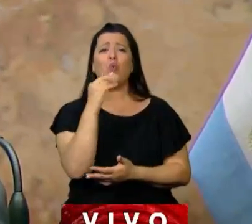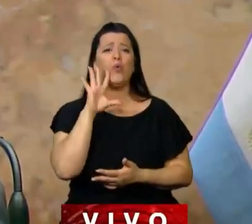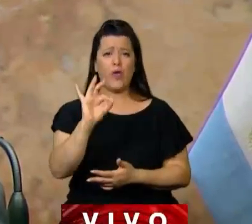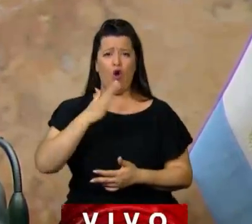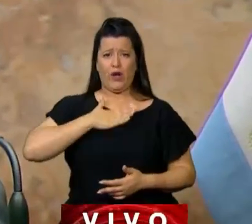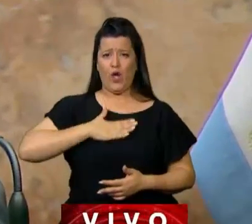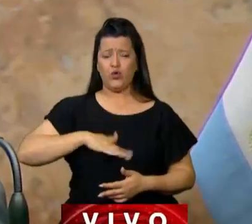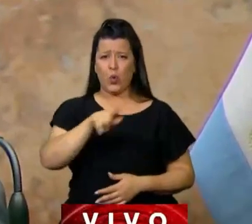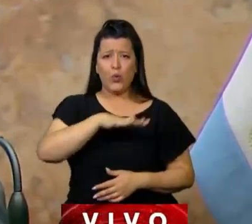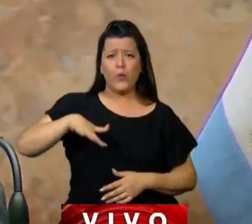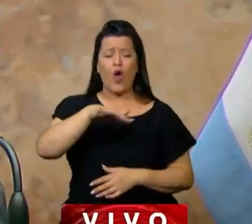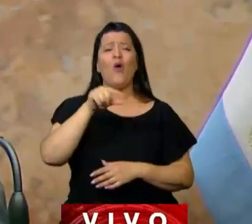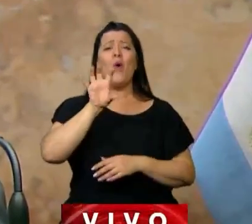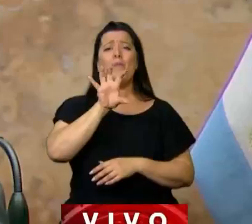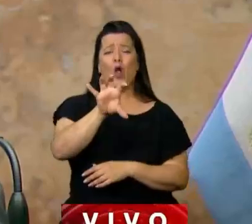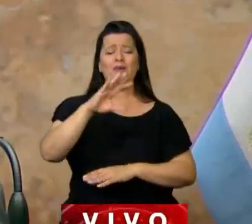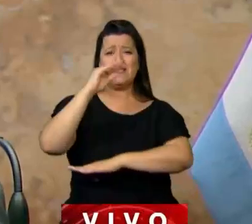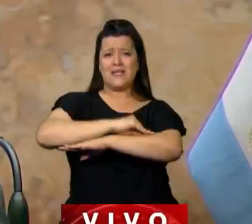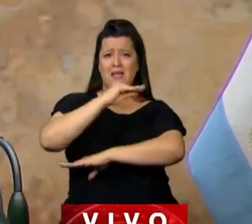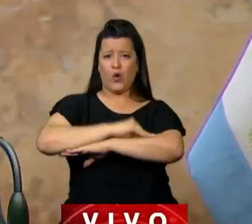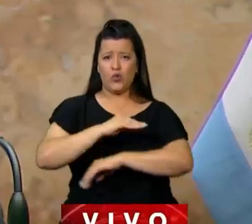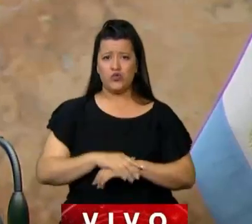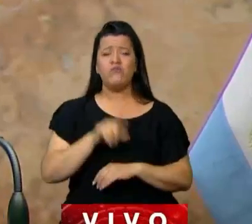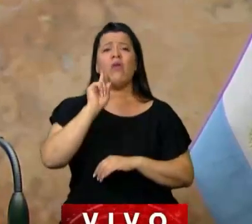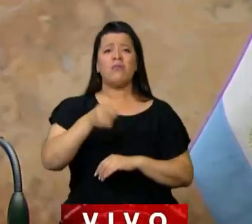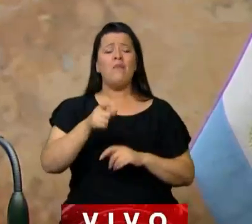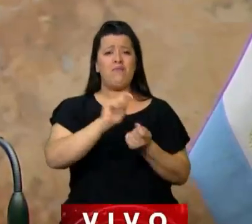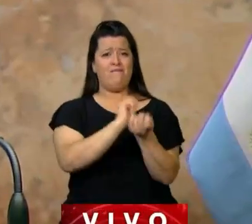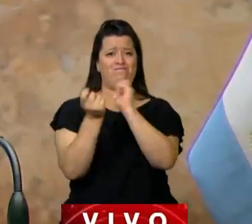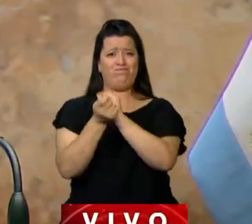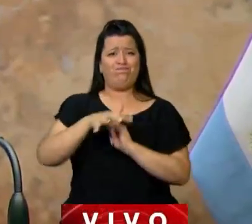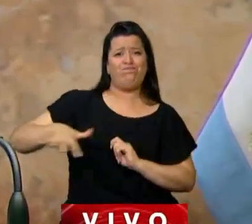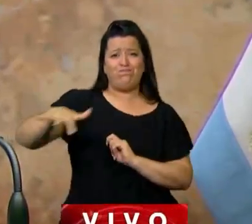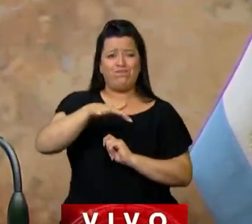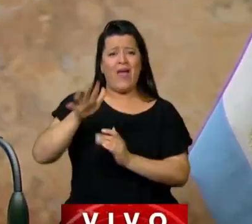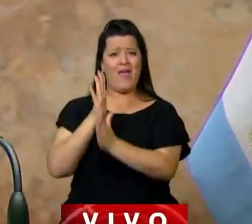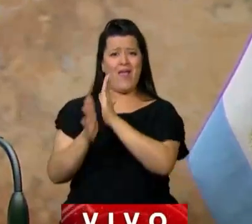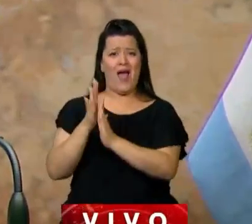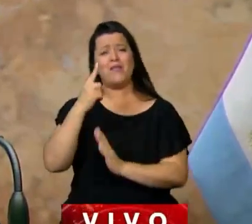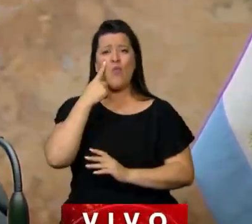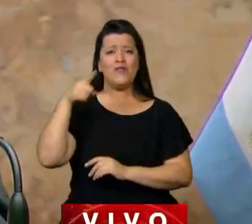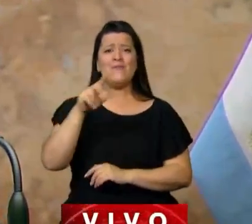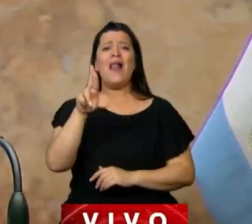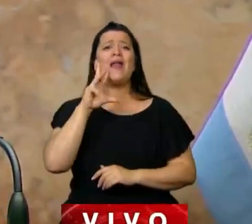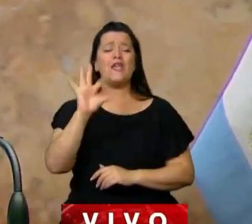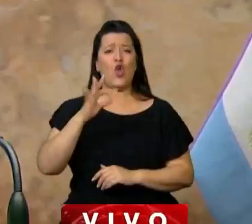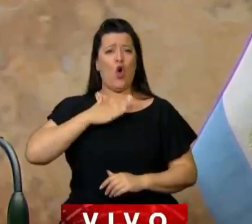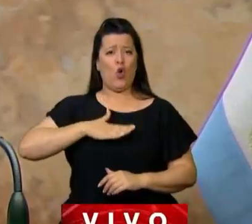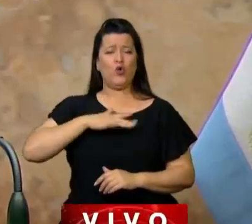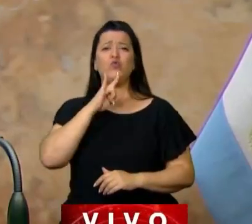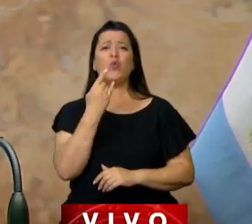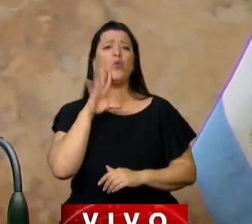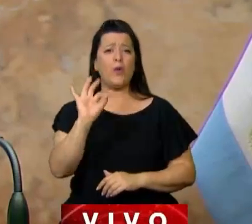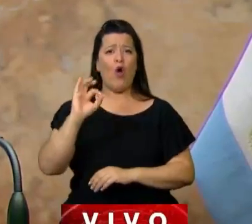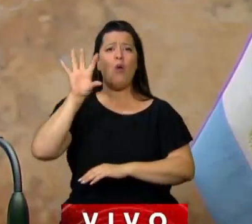Hueraique, provincia de Santa Cruz. Transferencia a título gratuito a la Municipalidad de Río Turbio, provincia de